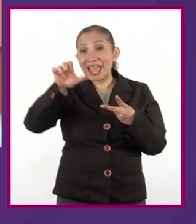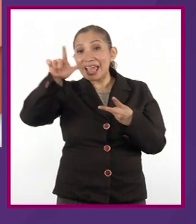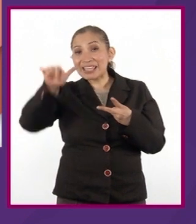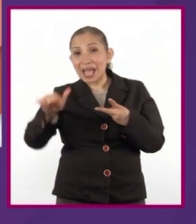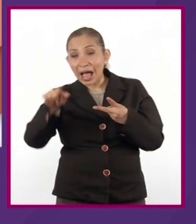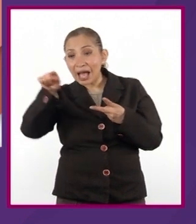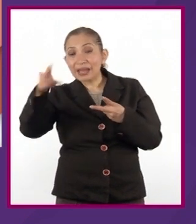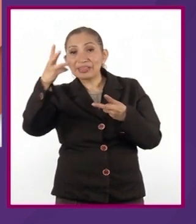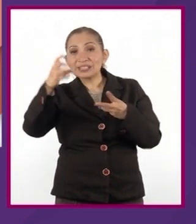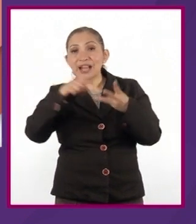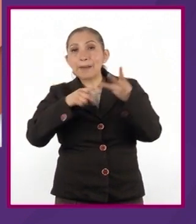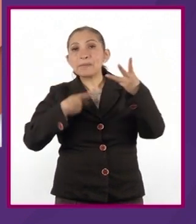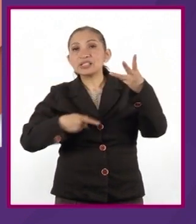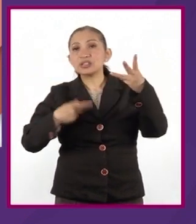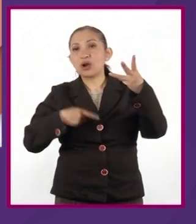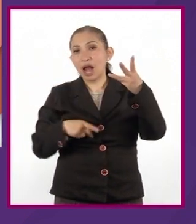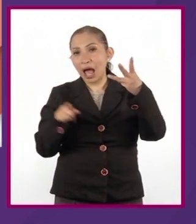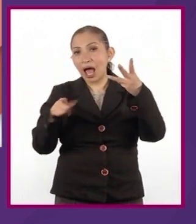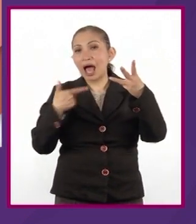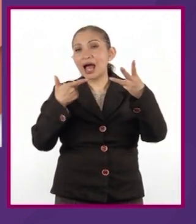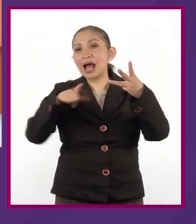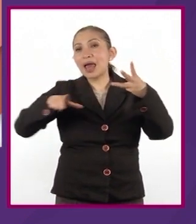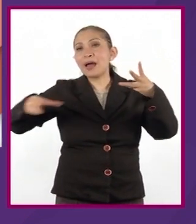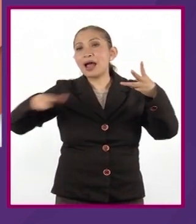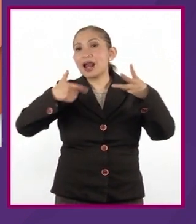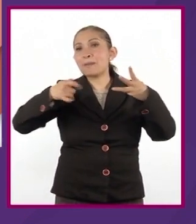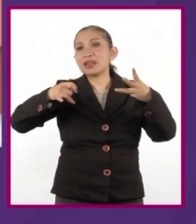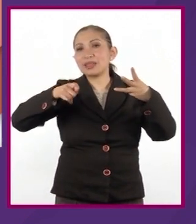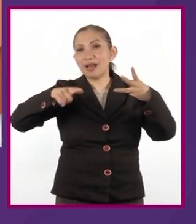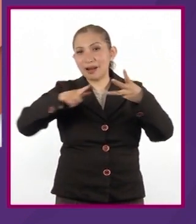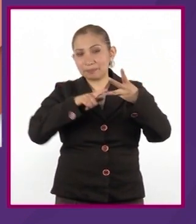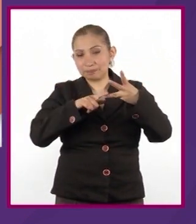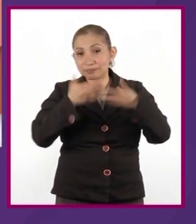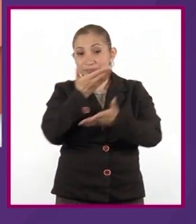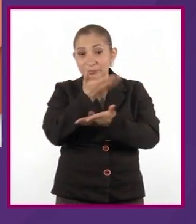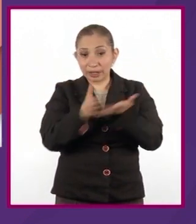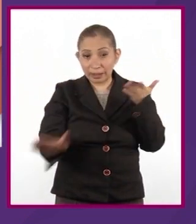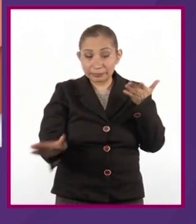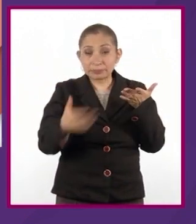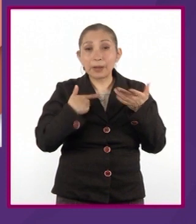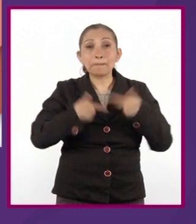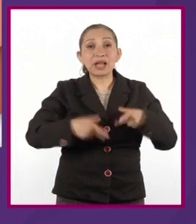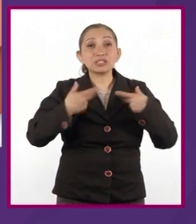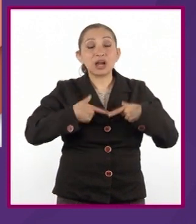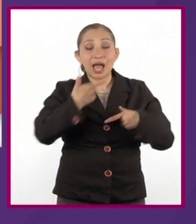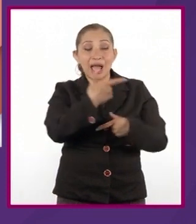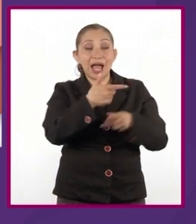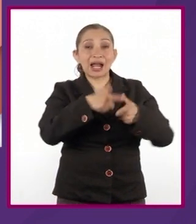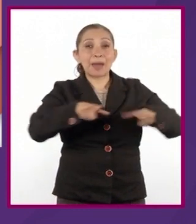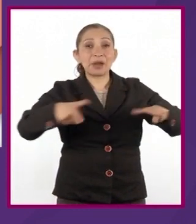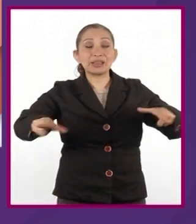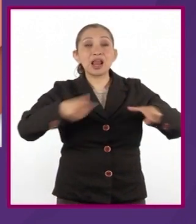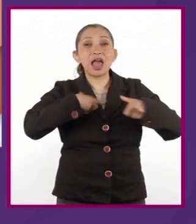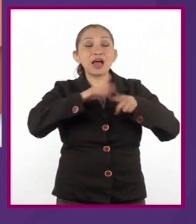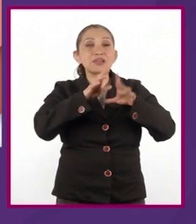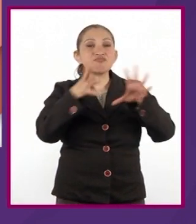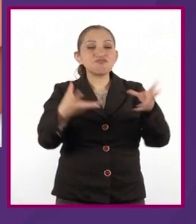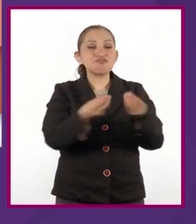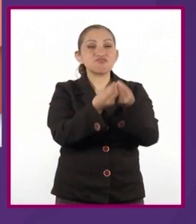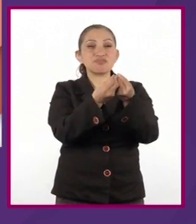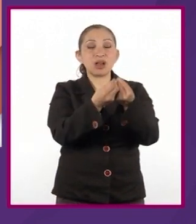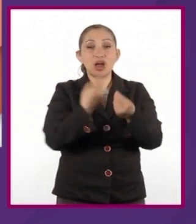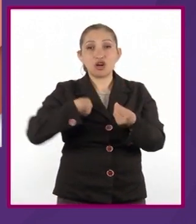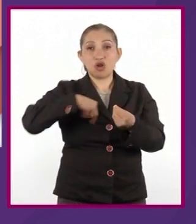o ella es la tercera persona gramatical. Por otro lado, las personas gramaticales del plural son